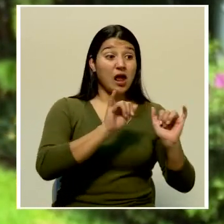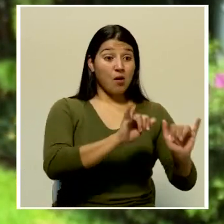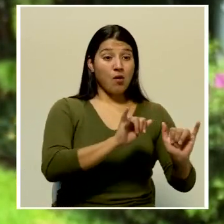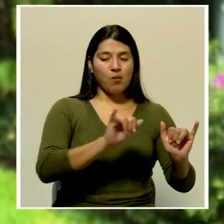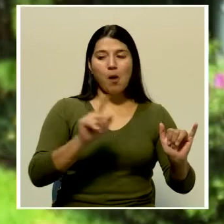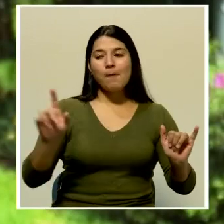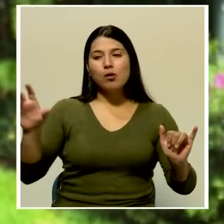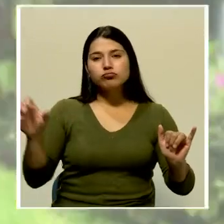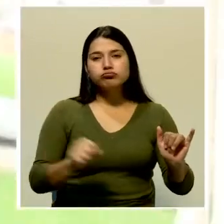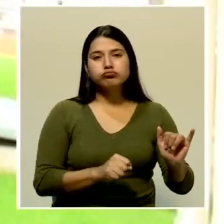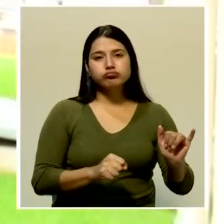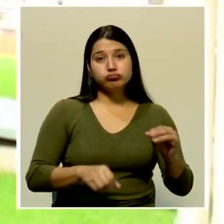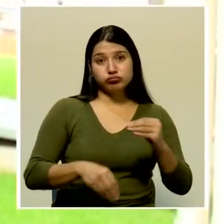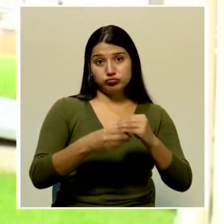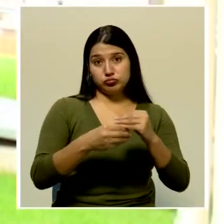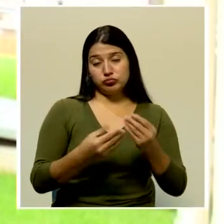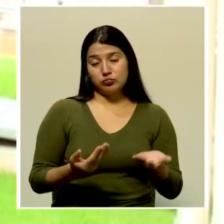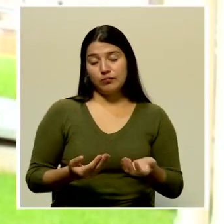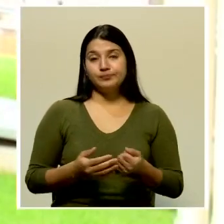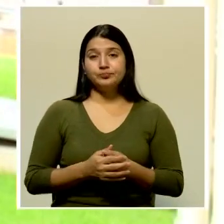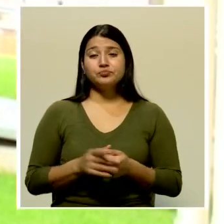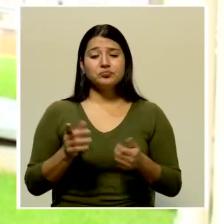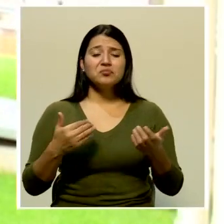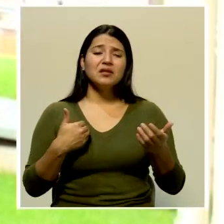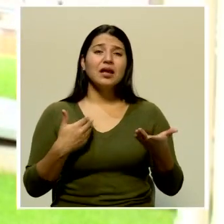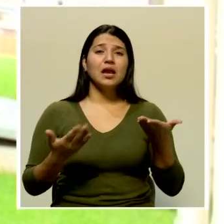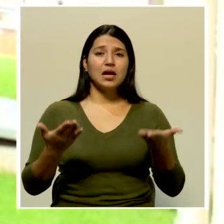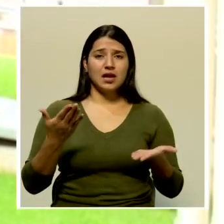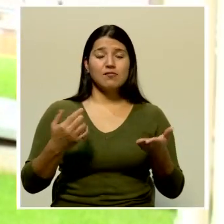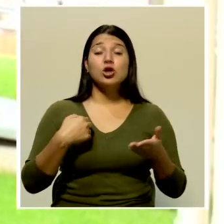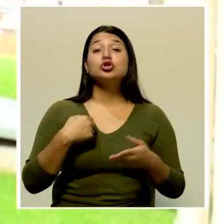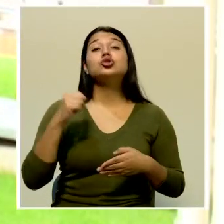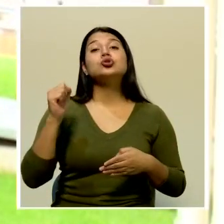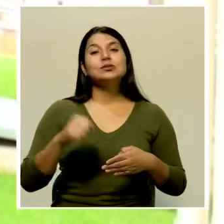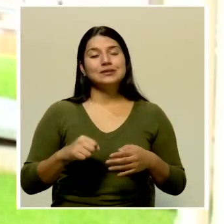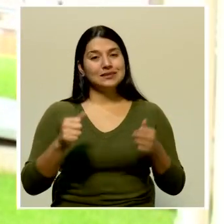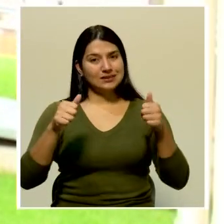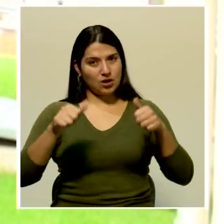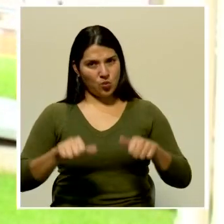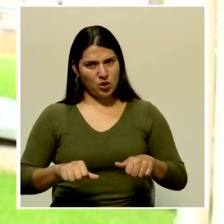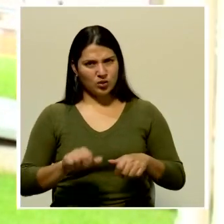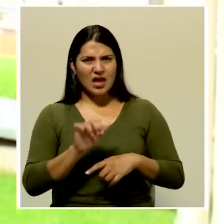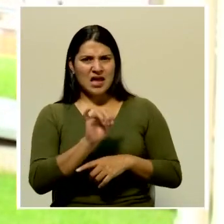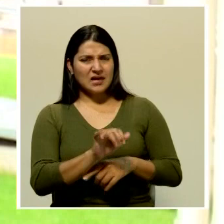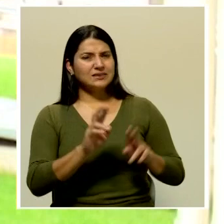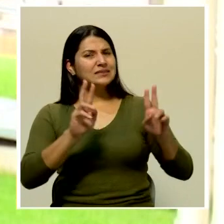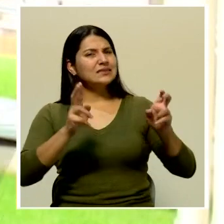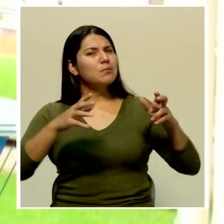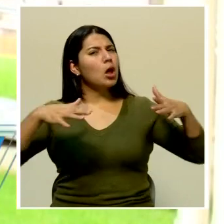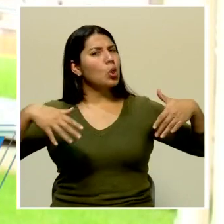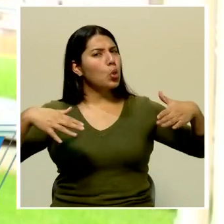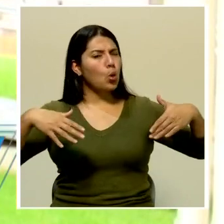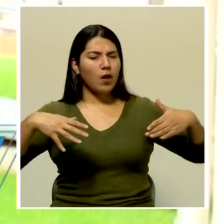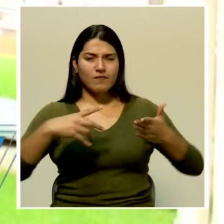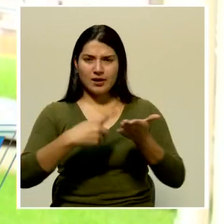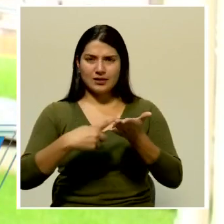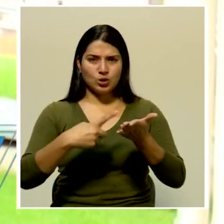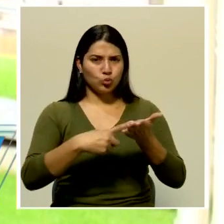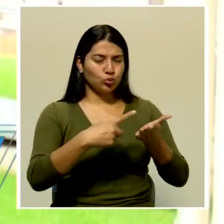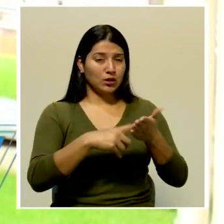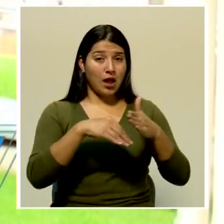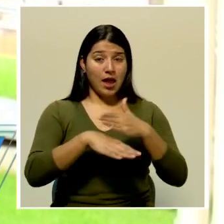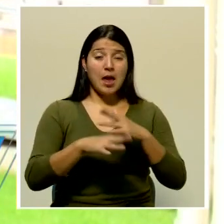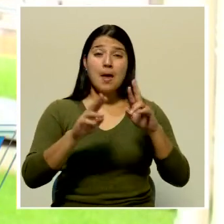proyectos no tienen. Yo sí estaría de acuerdo, no es un tema que ya hemos visto en fracción, pero yo veo,